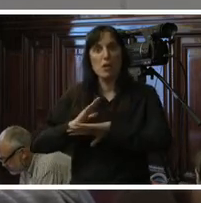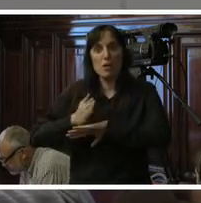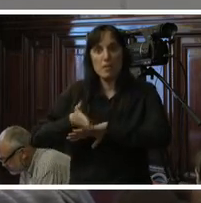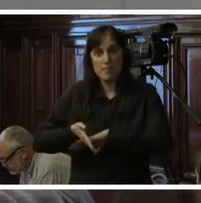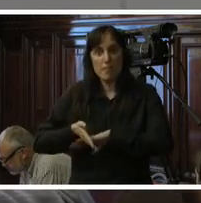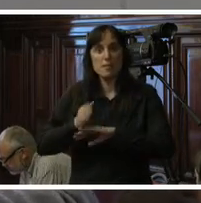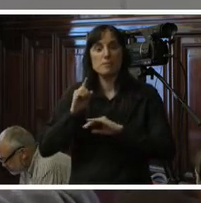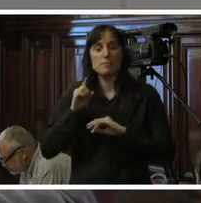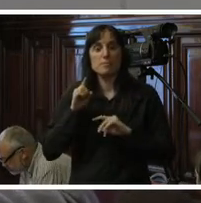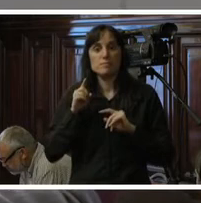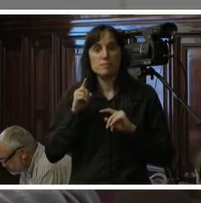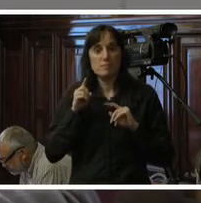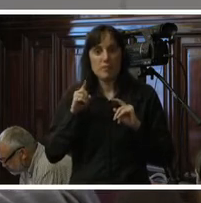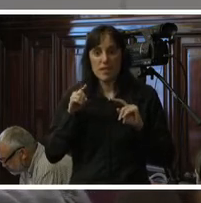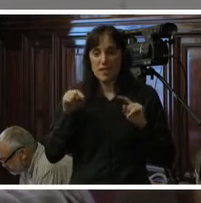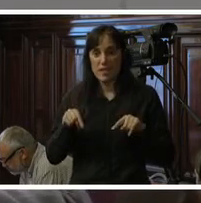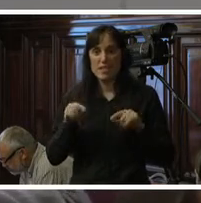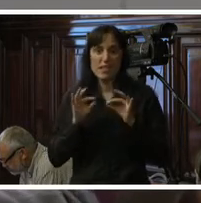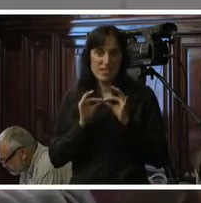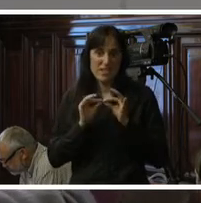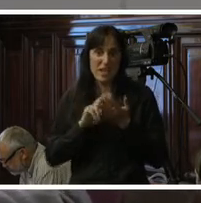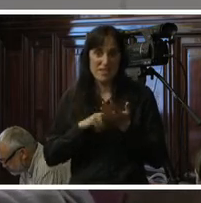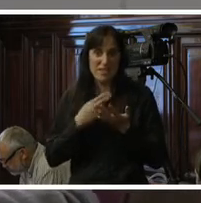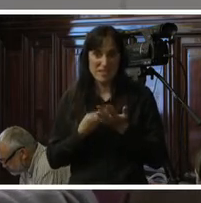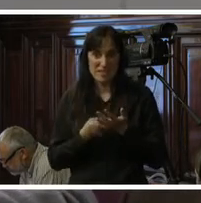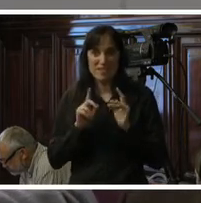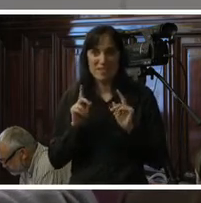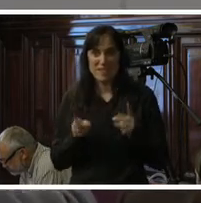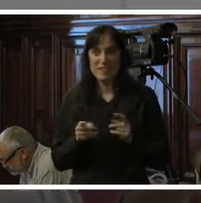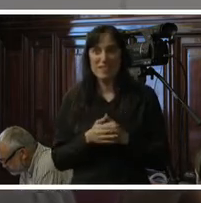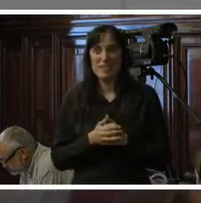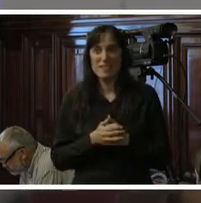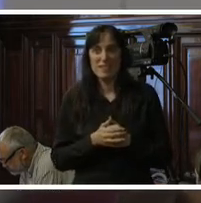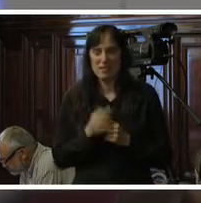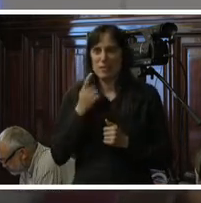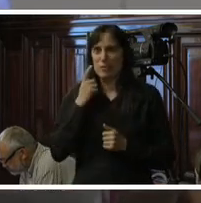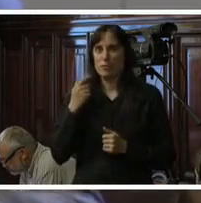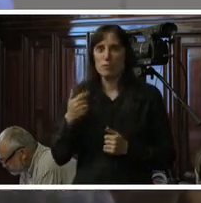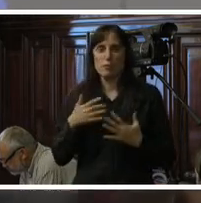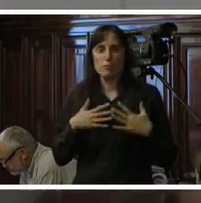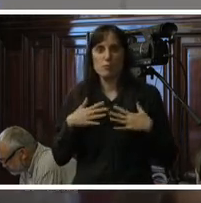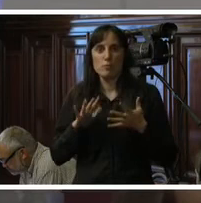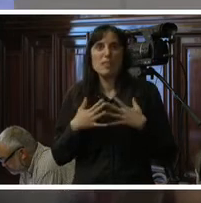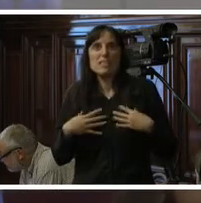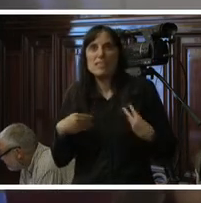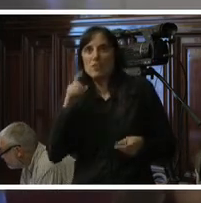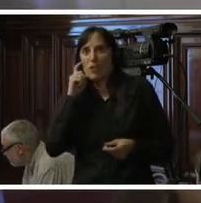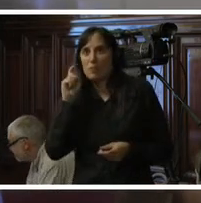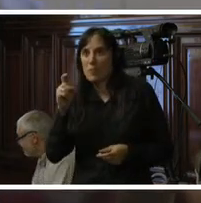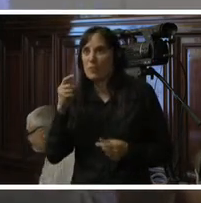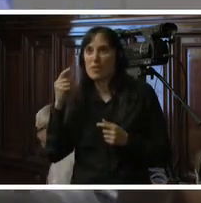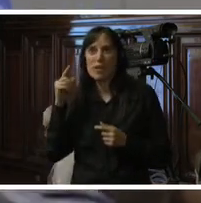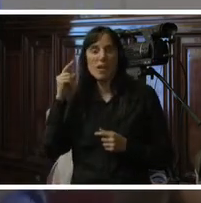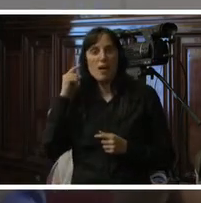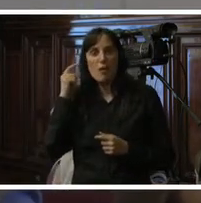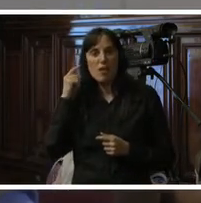esta audiencia intérpretes debo decir que les admiro enormemente porque mis orejas están